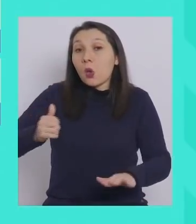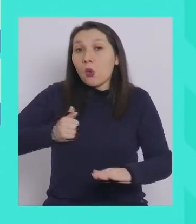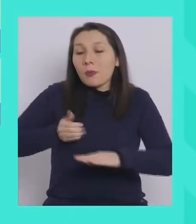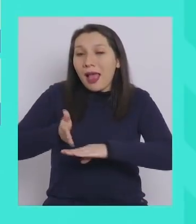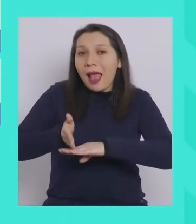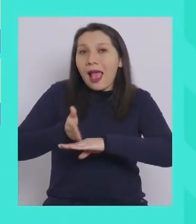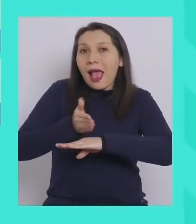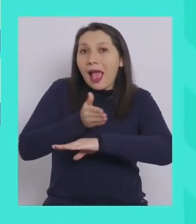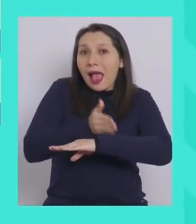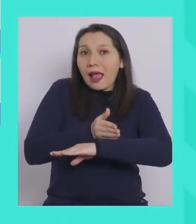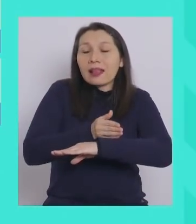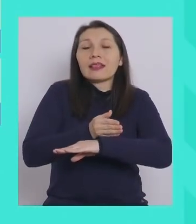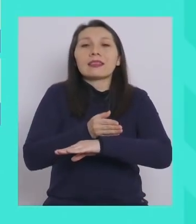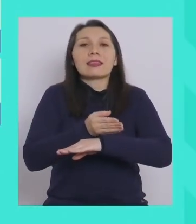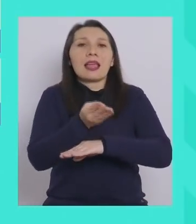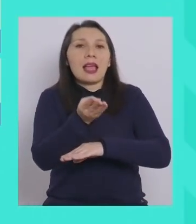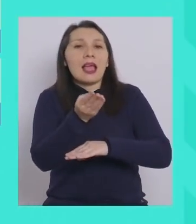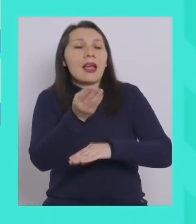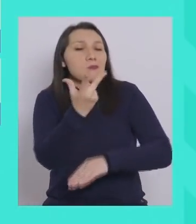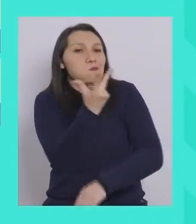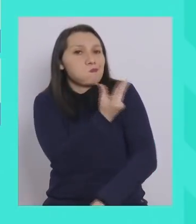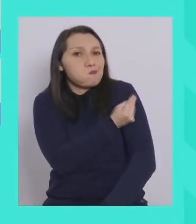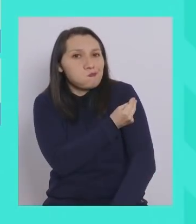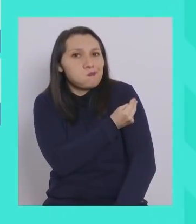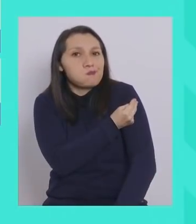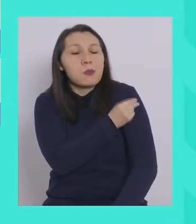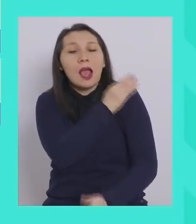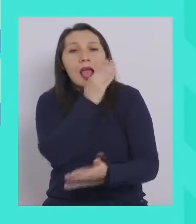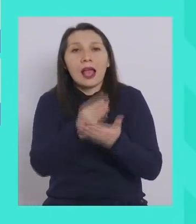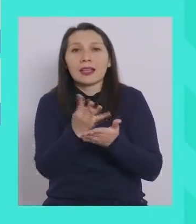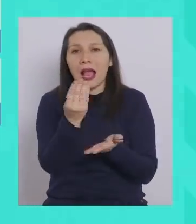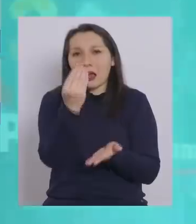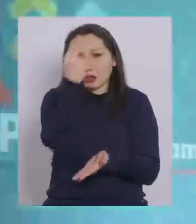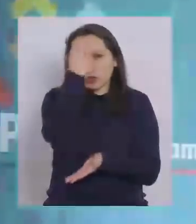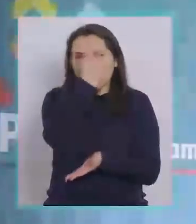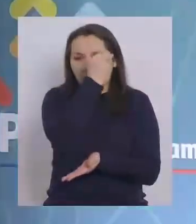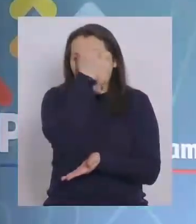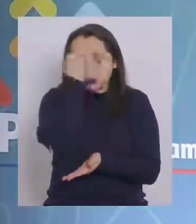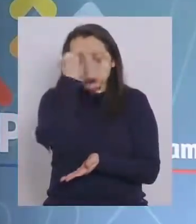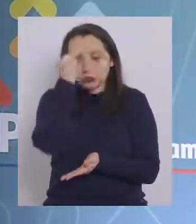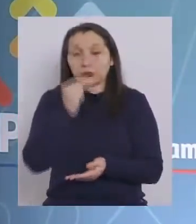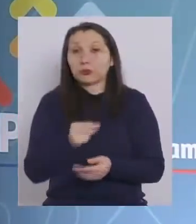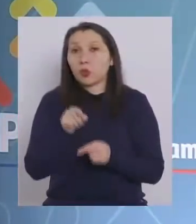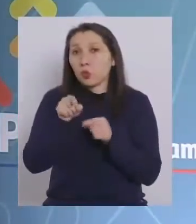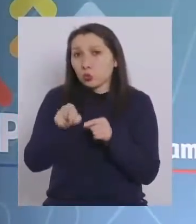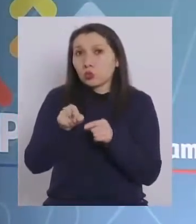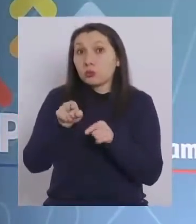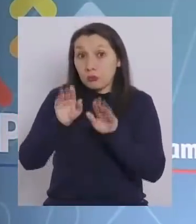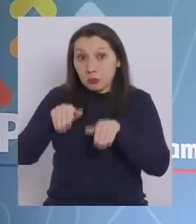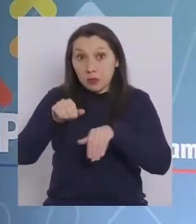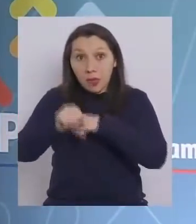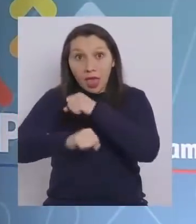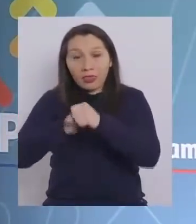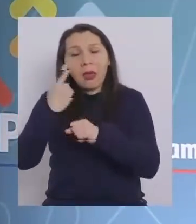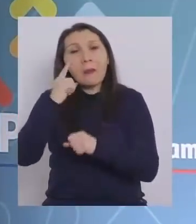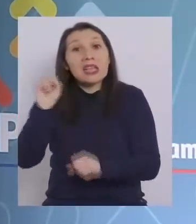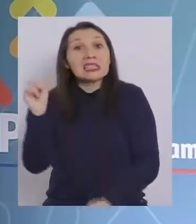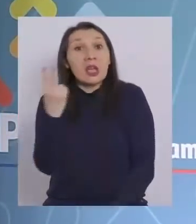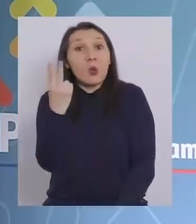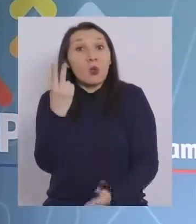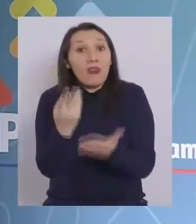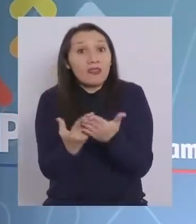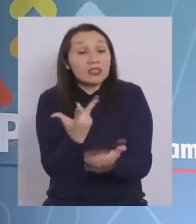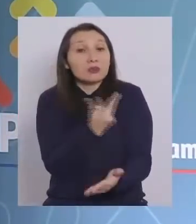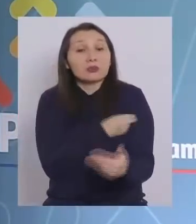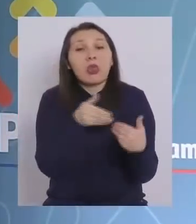recibido su segunda dosis de vacuna Sinovac hasta el 14 de marzo. Si usted tiene esta edad, pero su segunda dosis fue